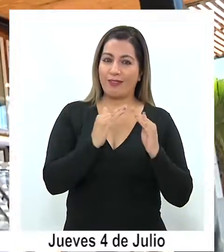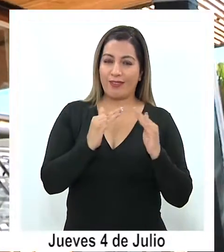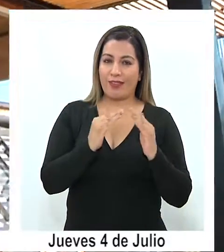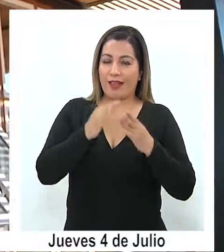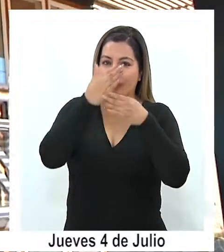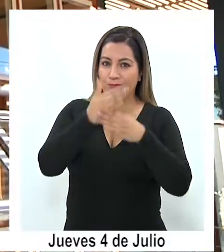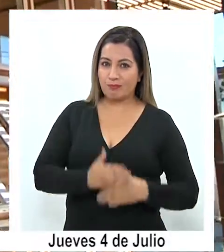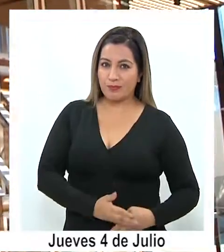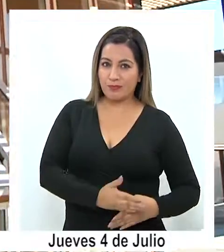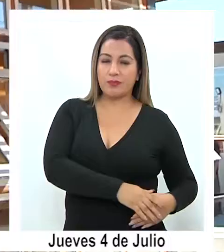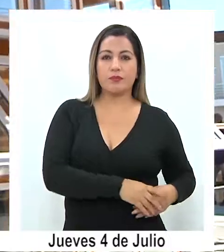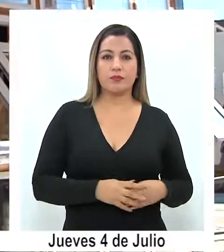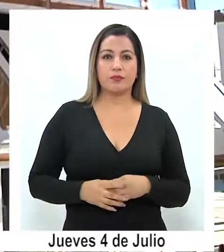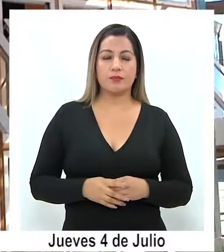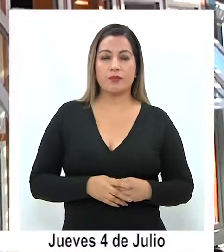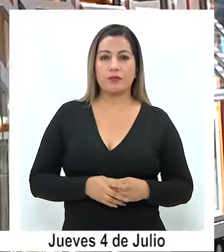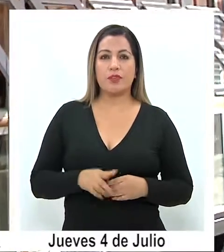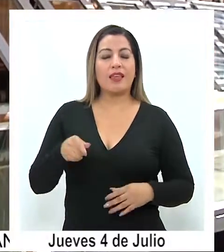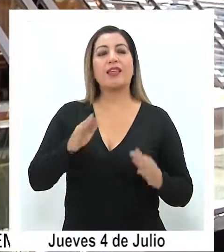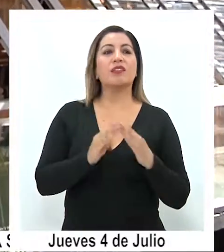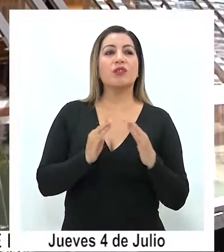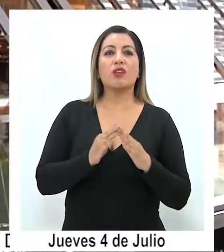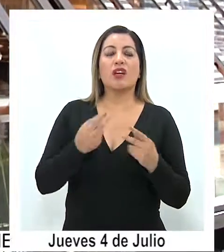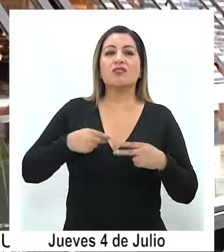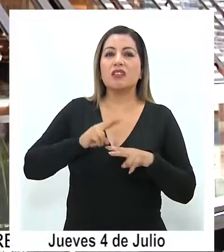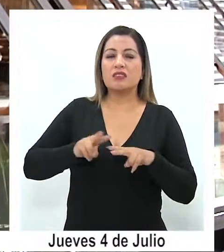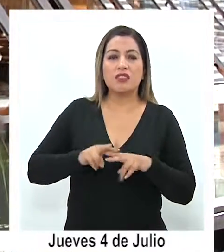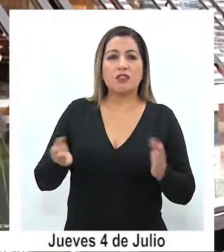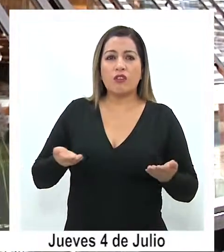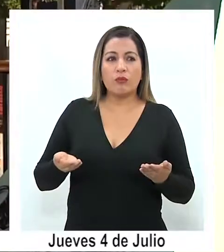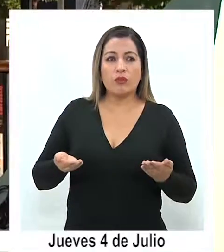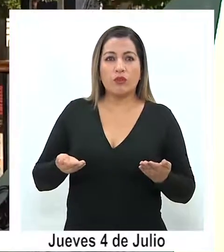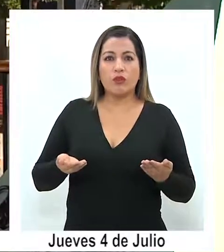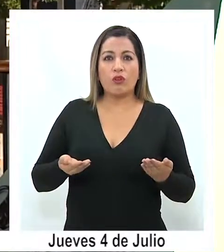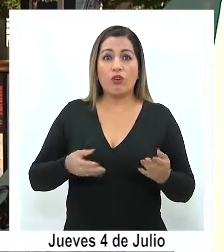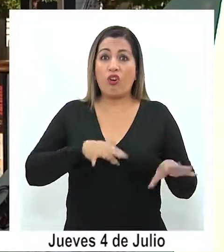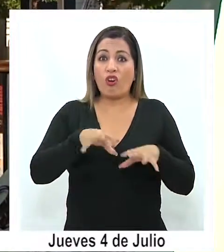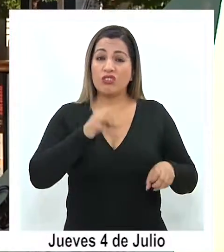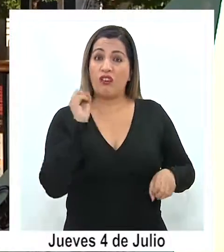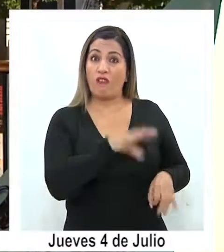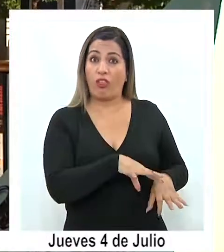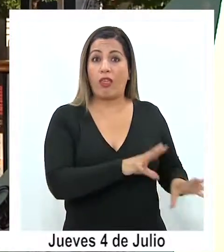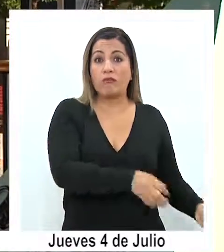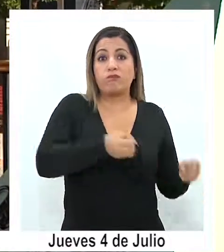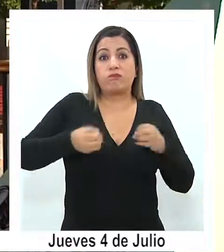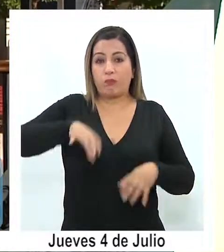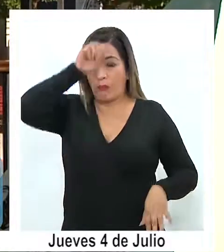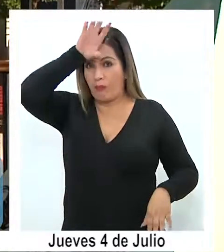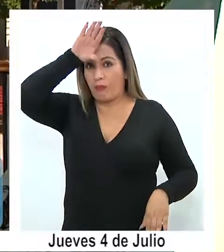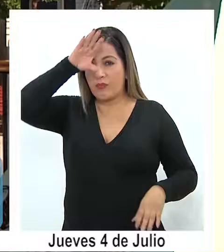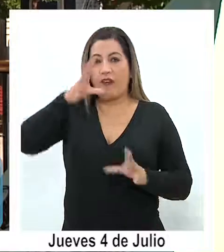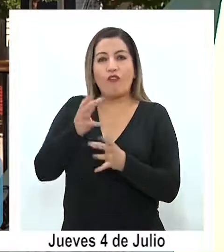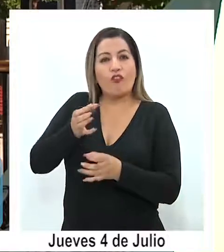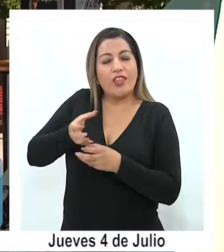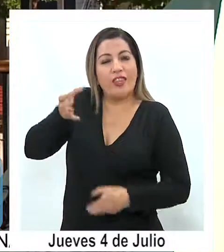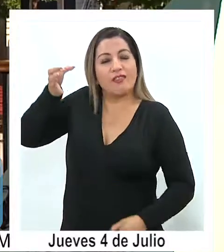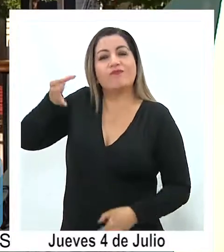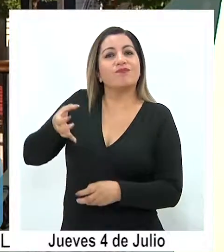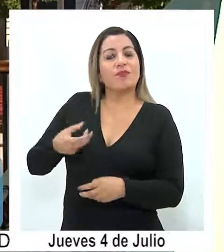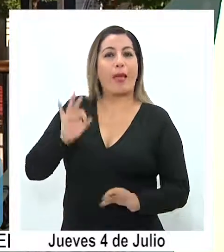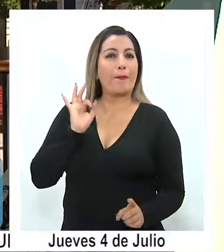viviendas sustentables. Esta es una casa que se construyó con productos reciclables de Coyaguase, con botellas